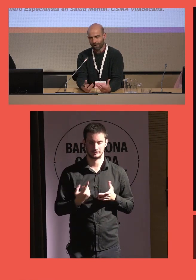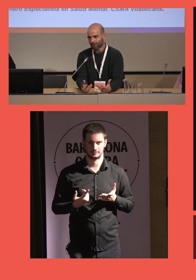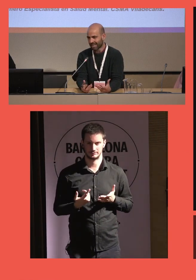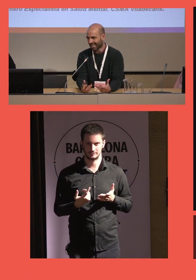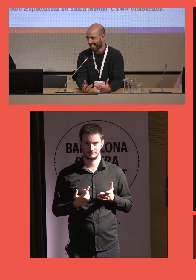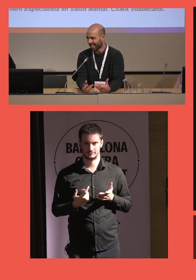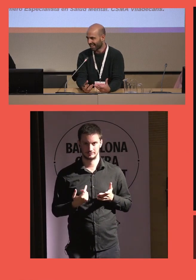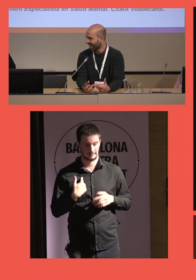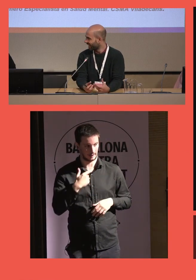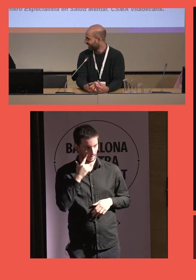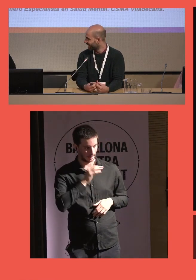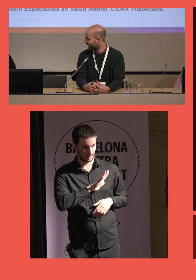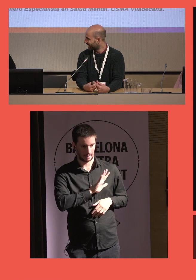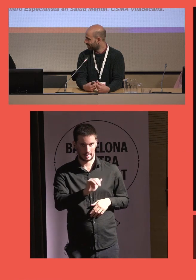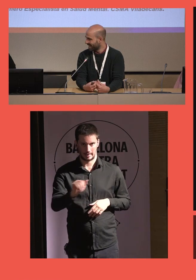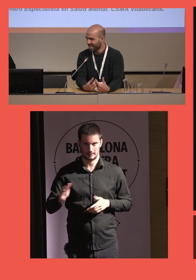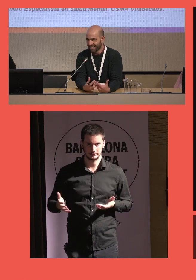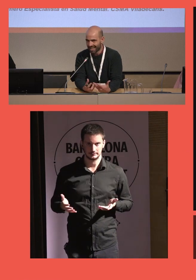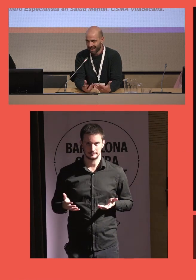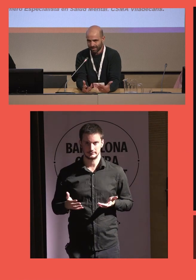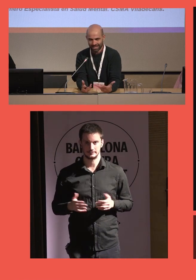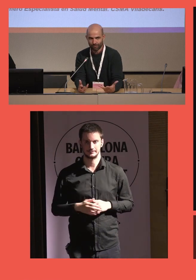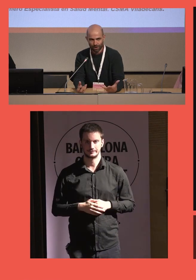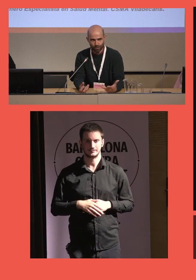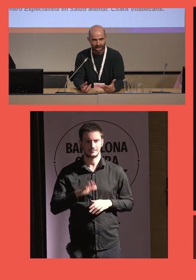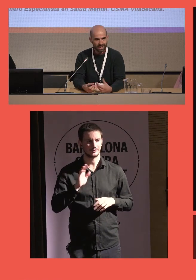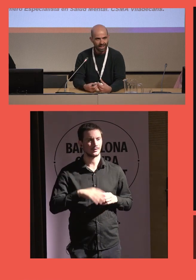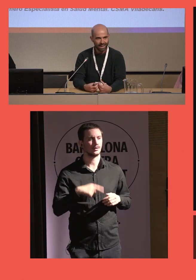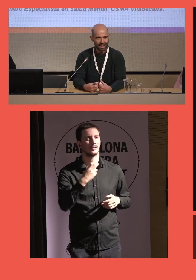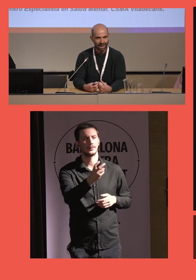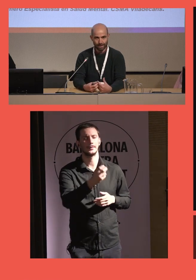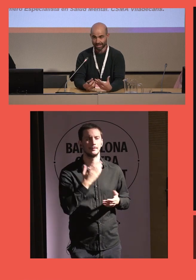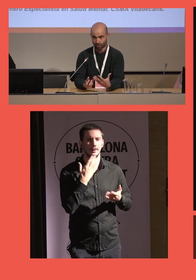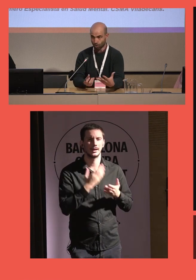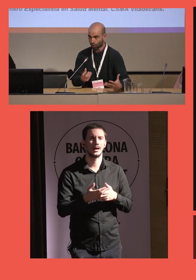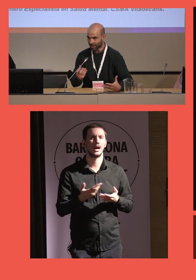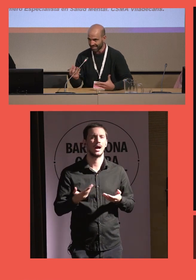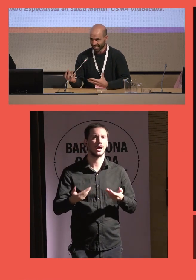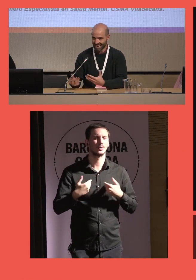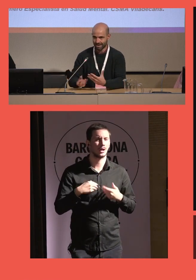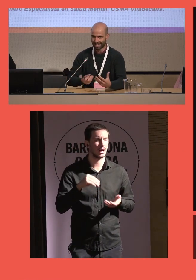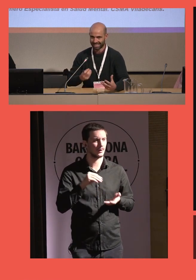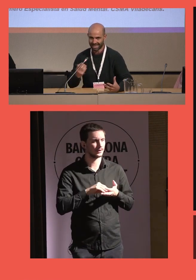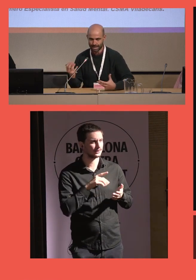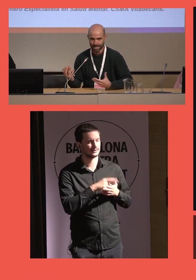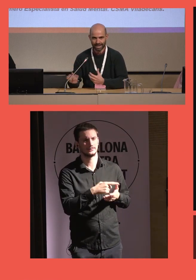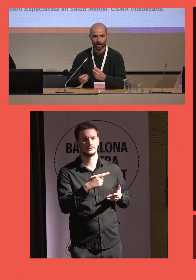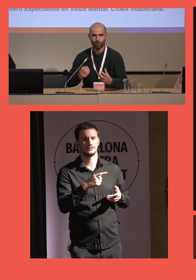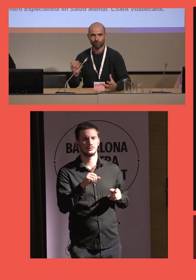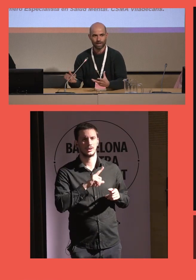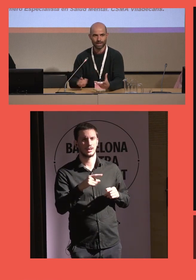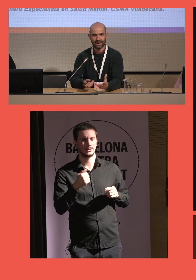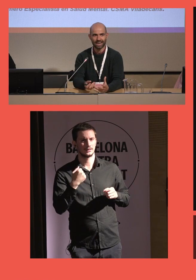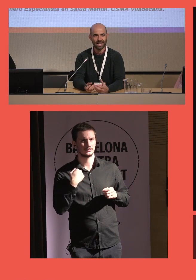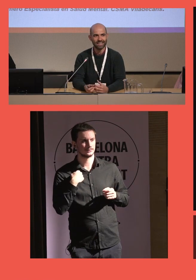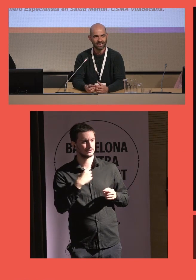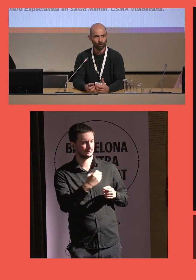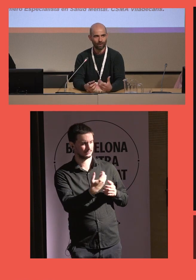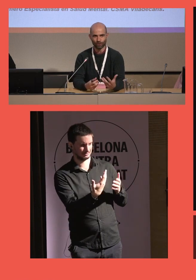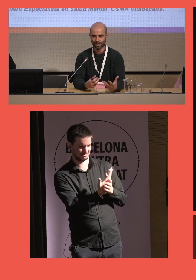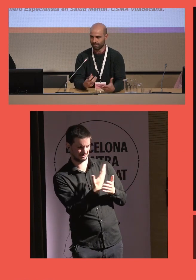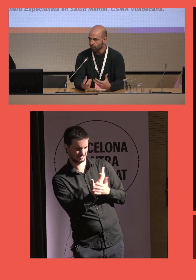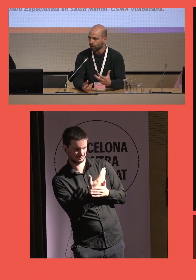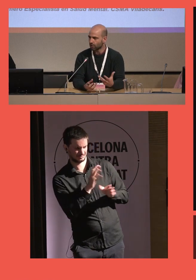La causa que venían pidiendo ayuda, a veces no conseguían materializarla o visualizarla,